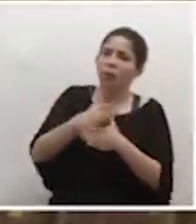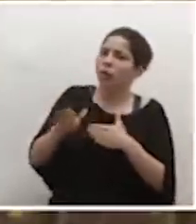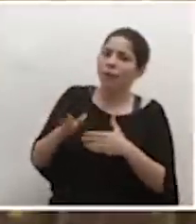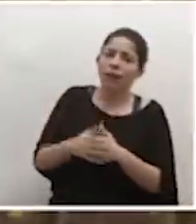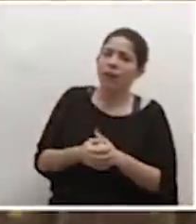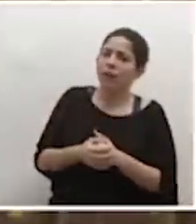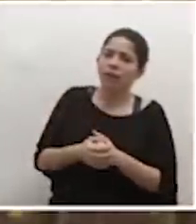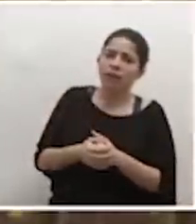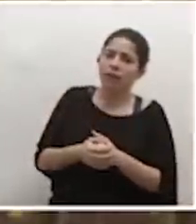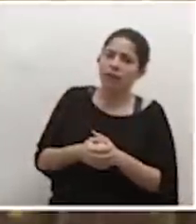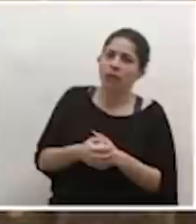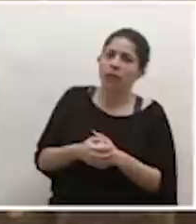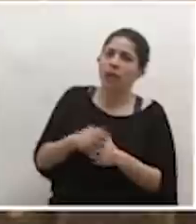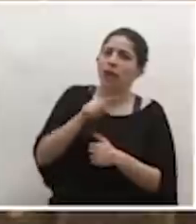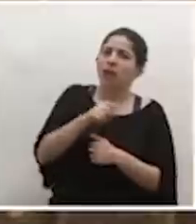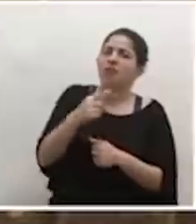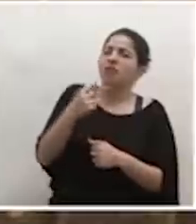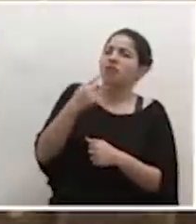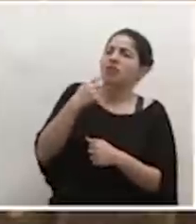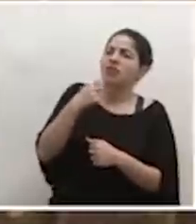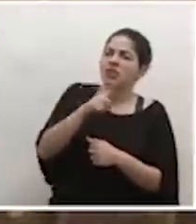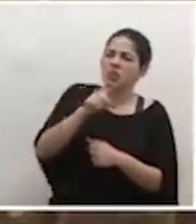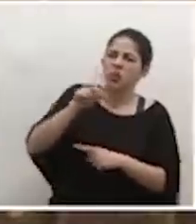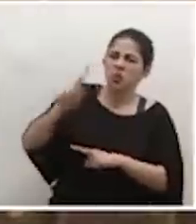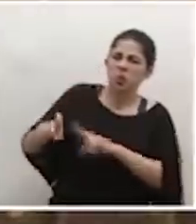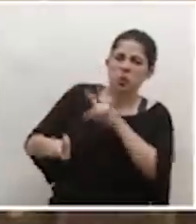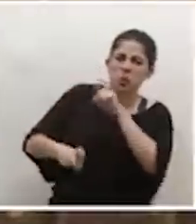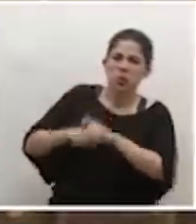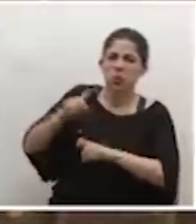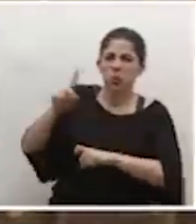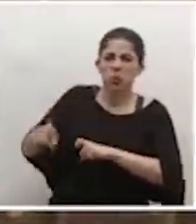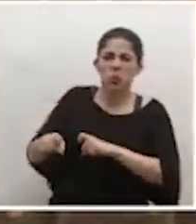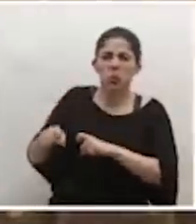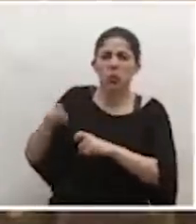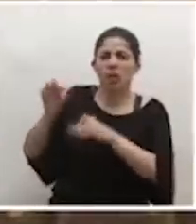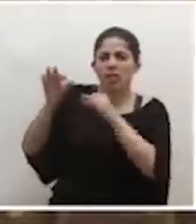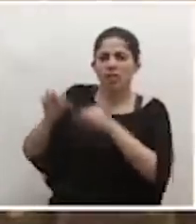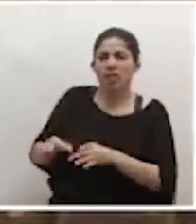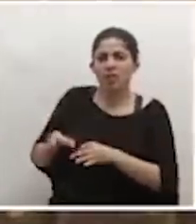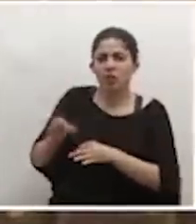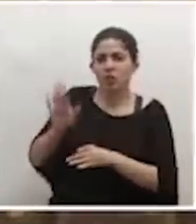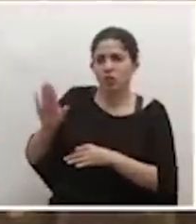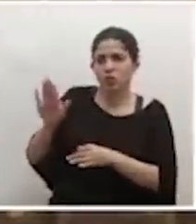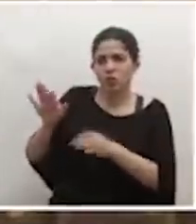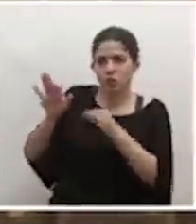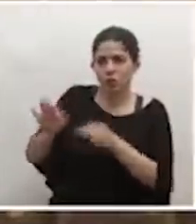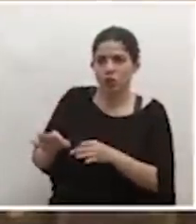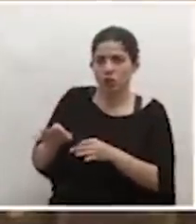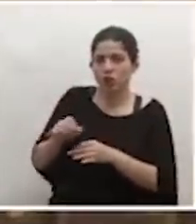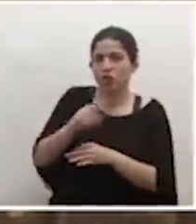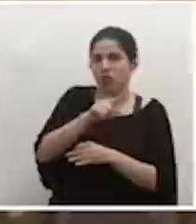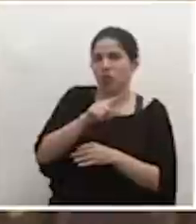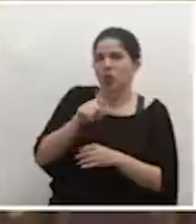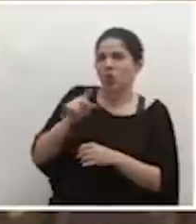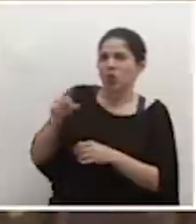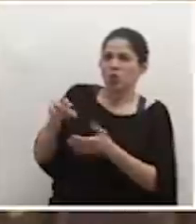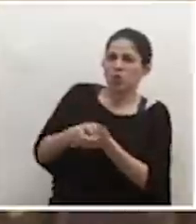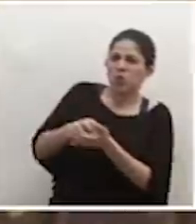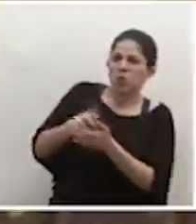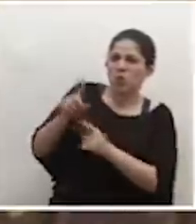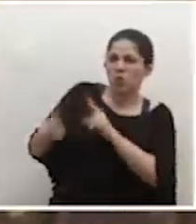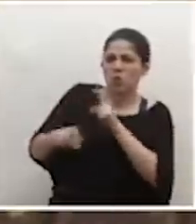y cuestionando duramente la decisión tomada por ustedes en el fin de semana.